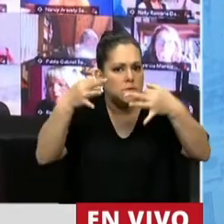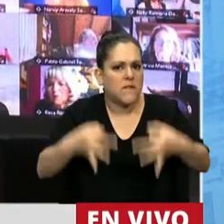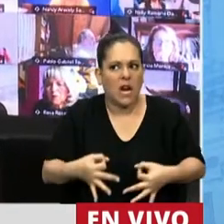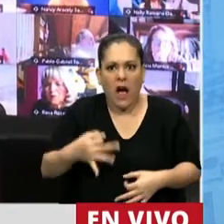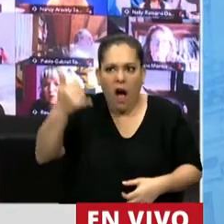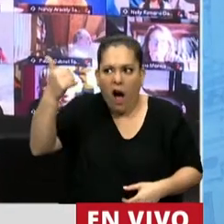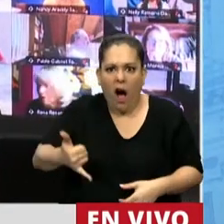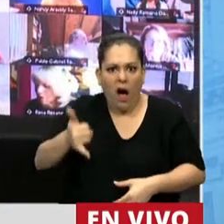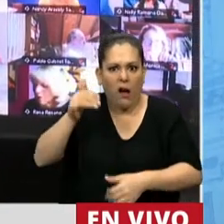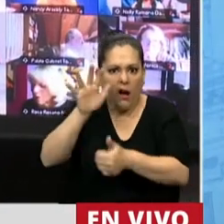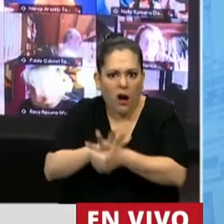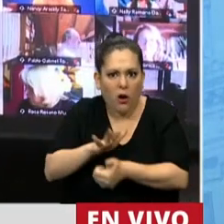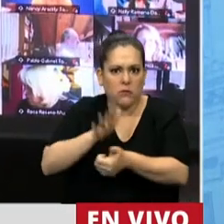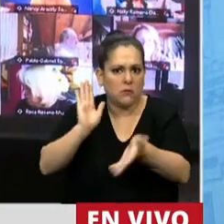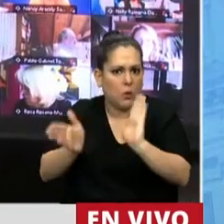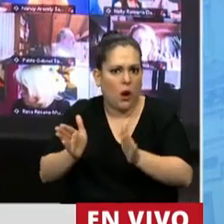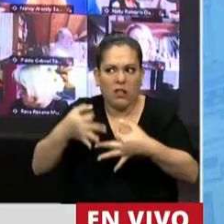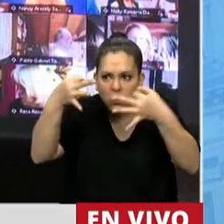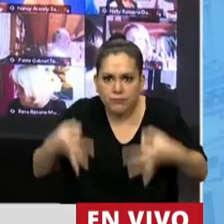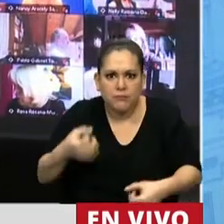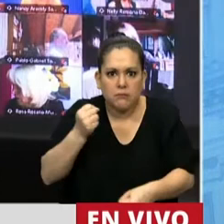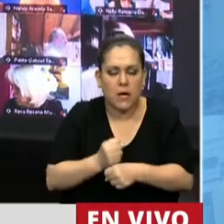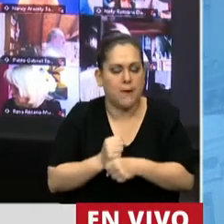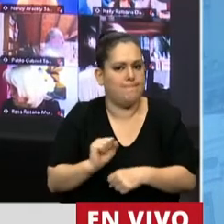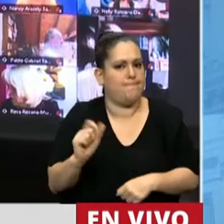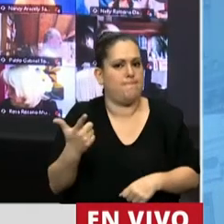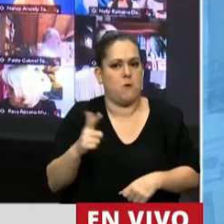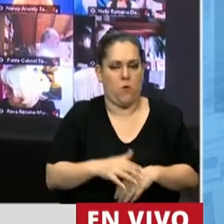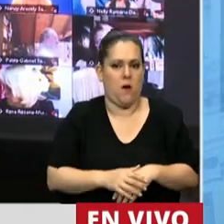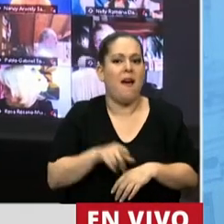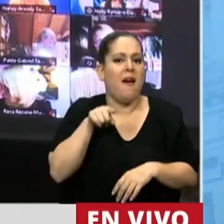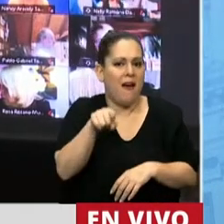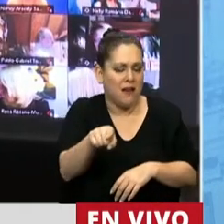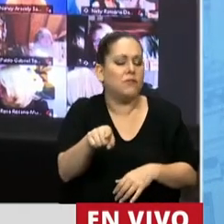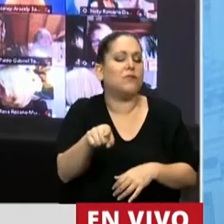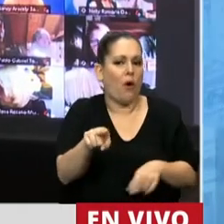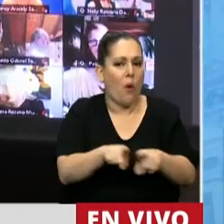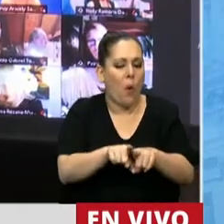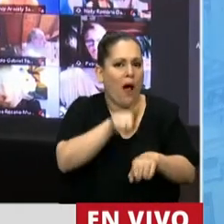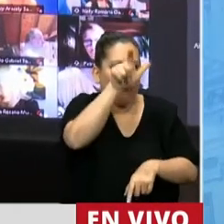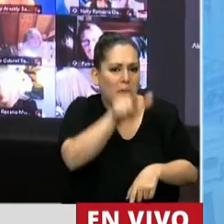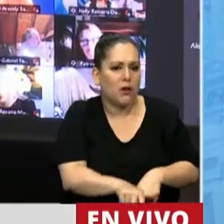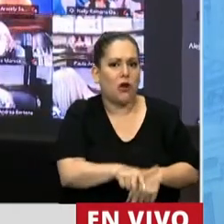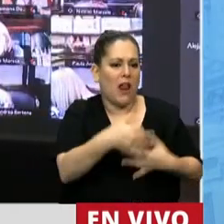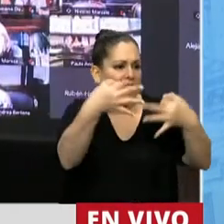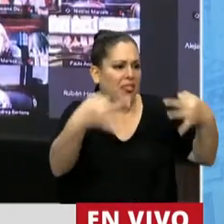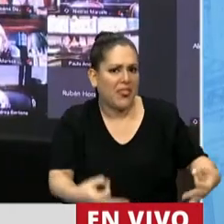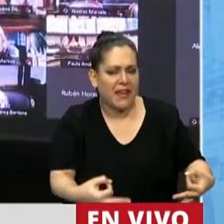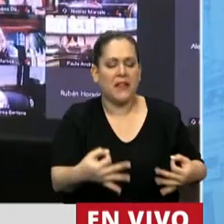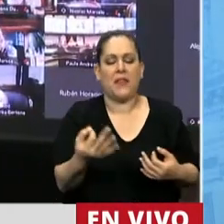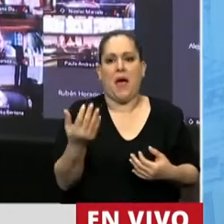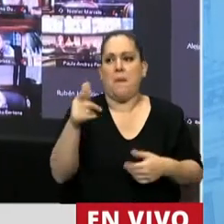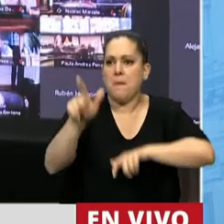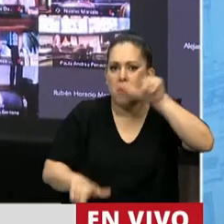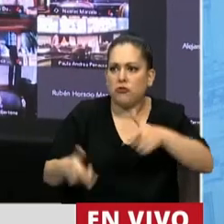laboral. Y estas resultan, obviamente, en una amenaza para la dignidad de la persona, para la seguridad pública, para la